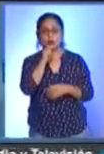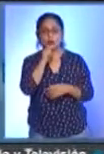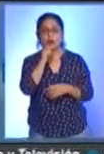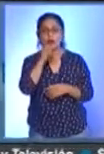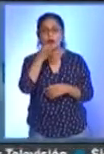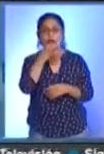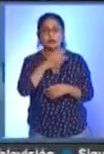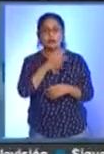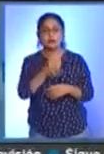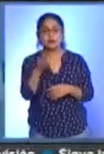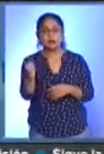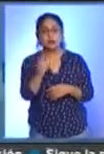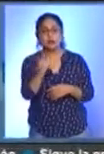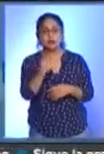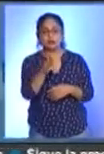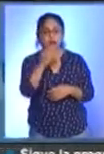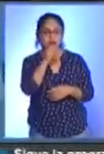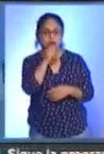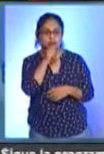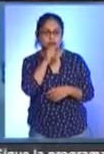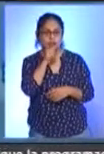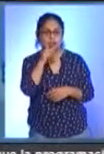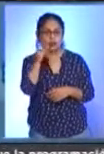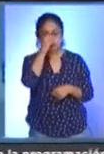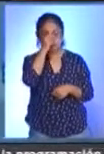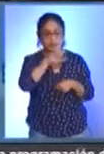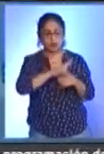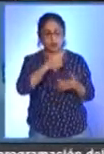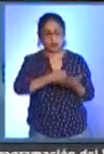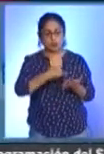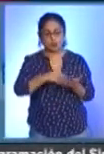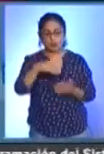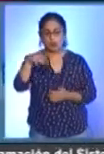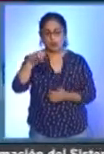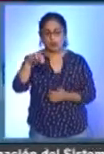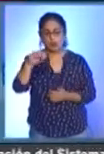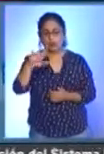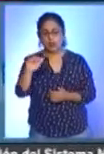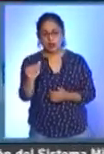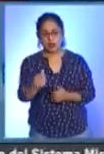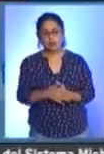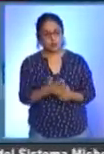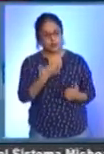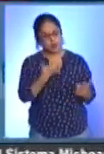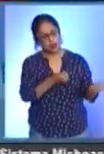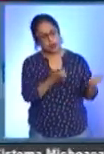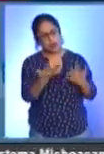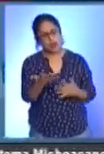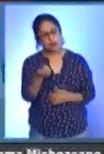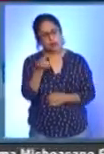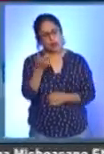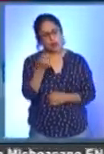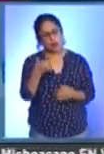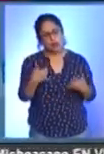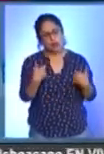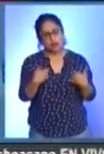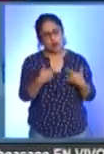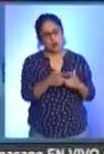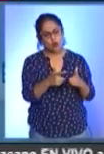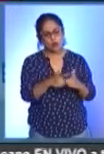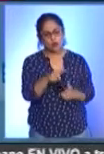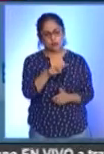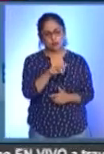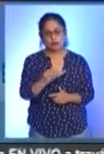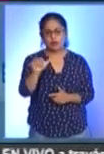concreta, informó la secretaria del Ayuntamiento, Mónica Ayala. Quedaron pocos jóvenes de lo que es el grupo de